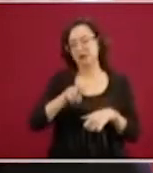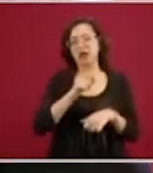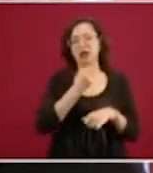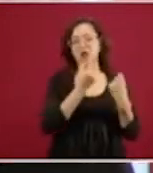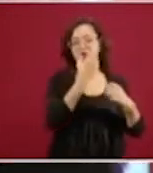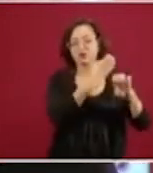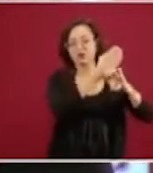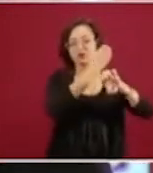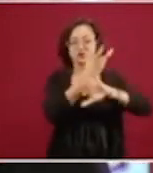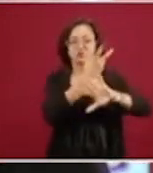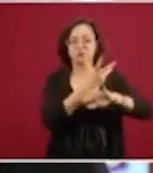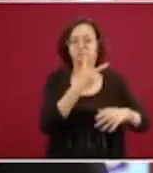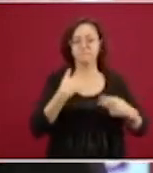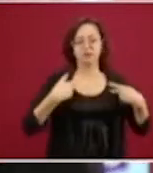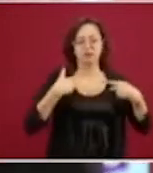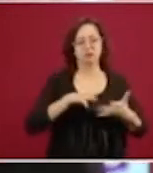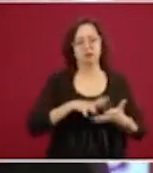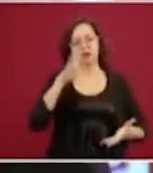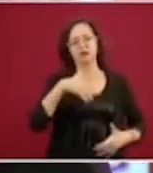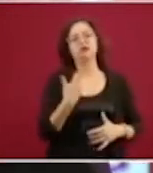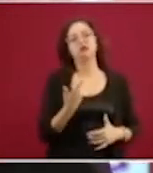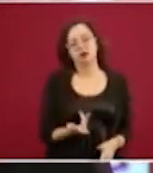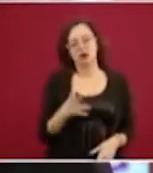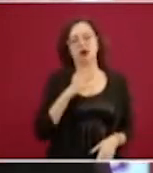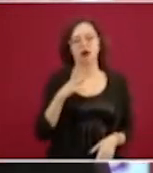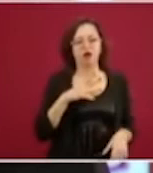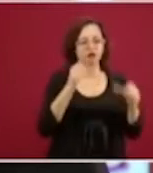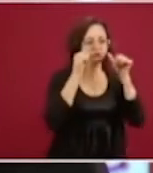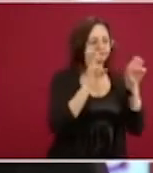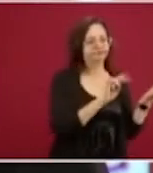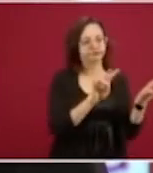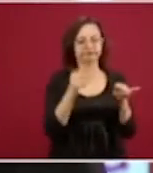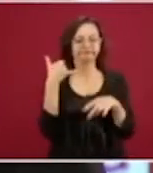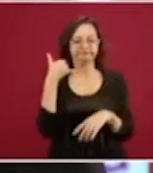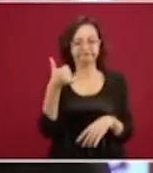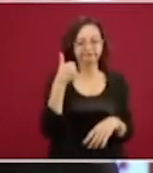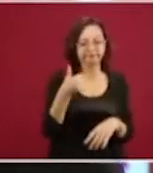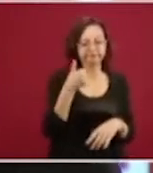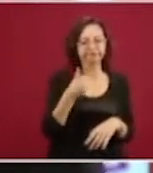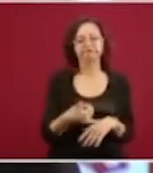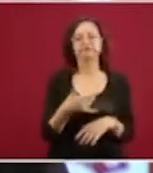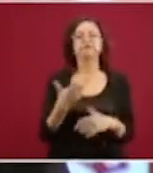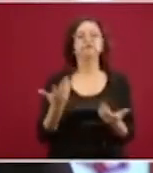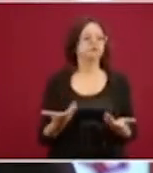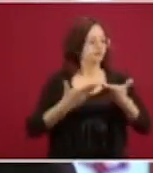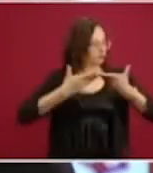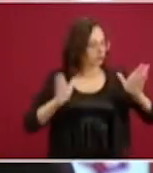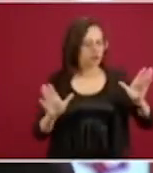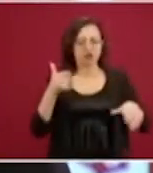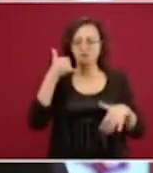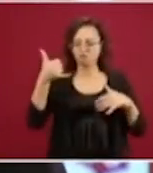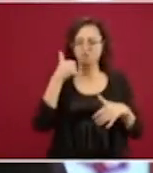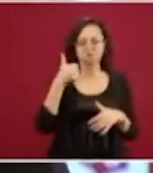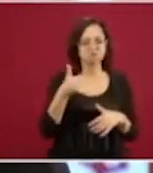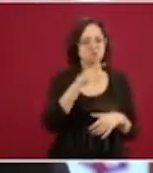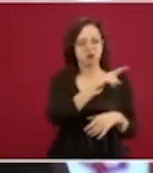que estar alertas, tenemos teléfonos de emergencia, llevamos relación o tenemos abiertas las líneas telefónicas